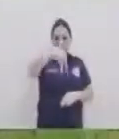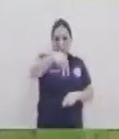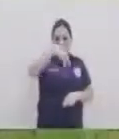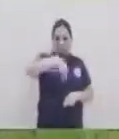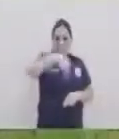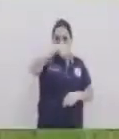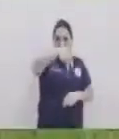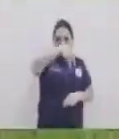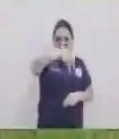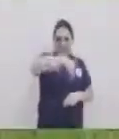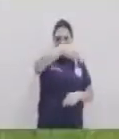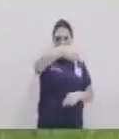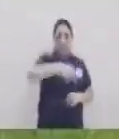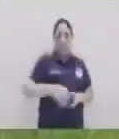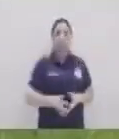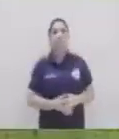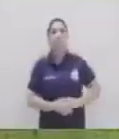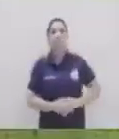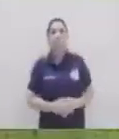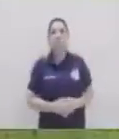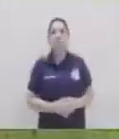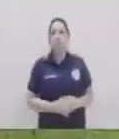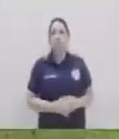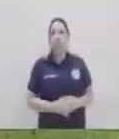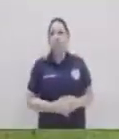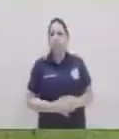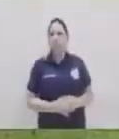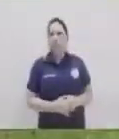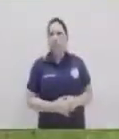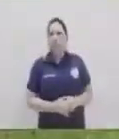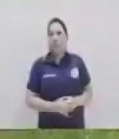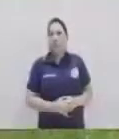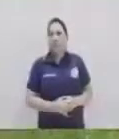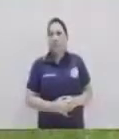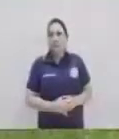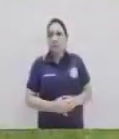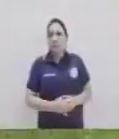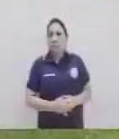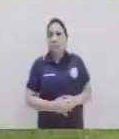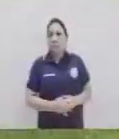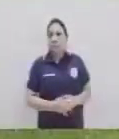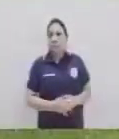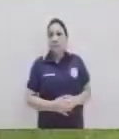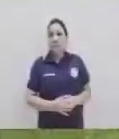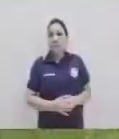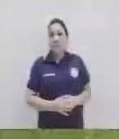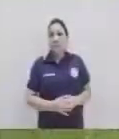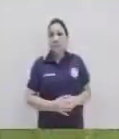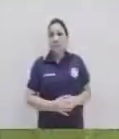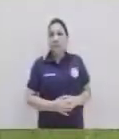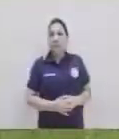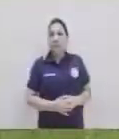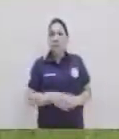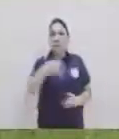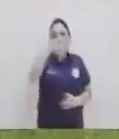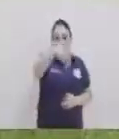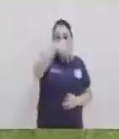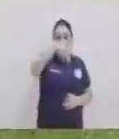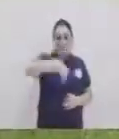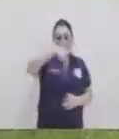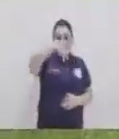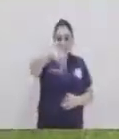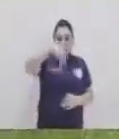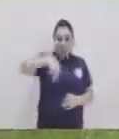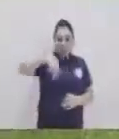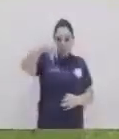salto hacia atrás hacia el frente hacia atrás pequeños los saltos porque estamos